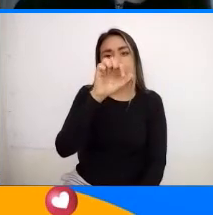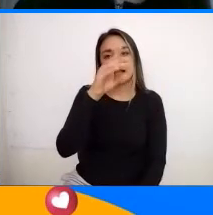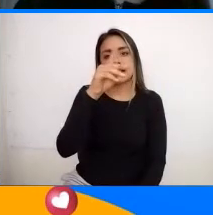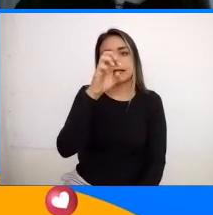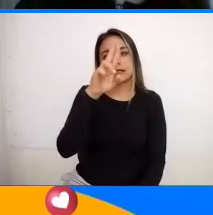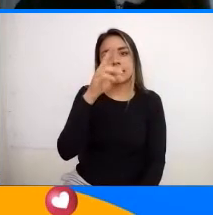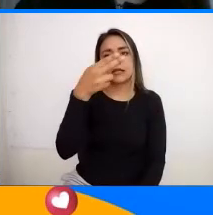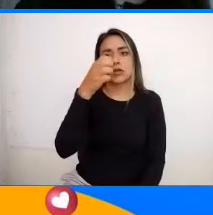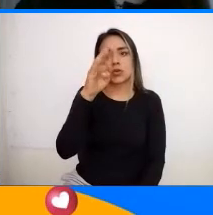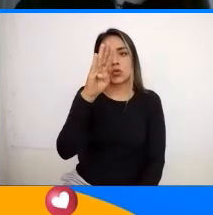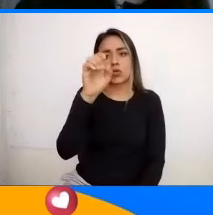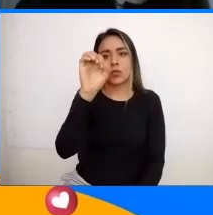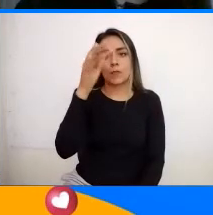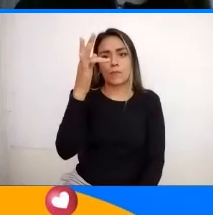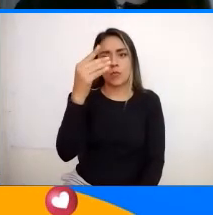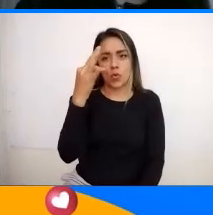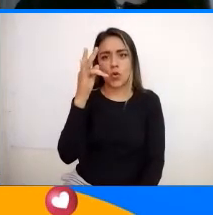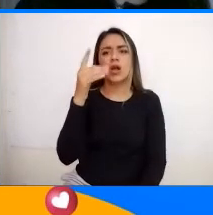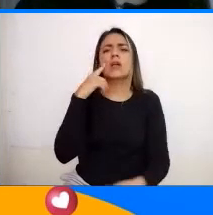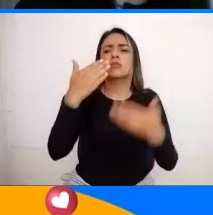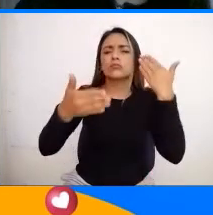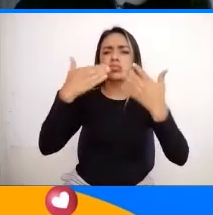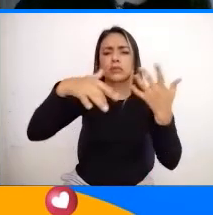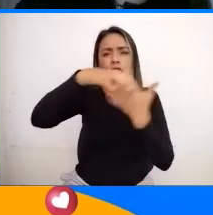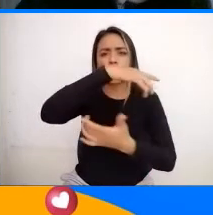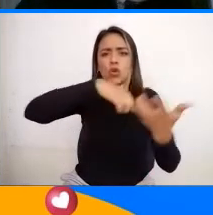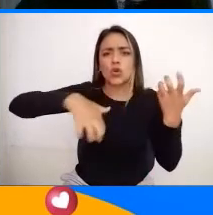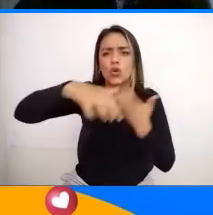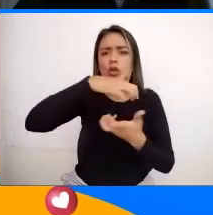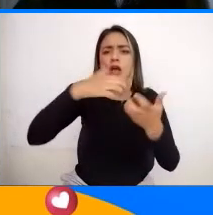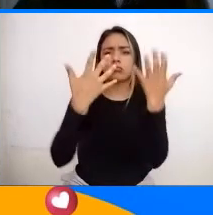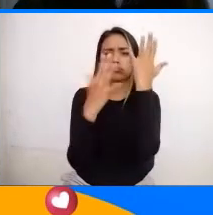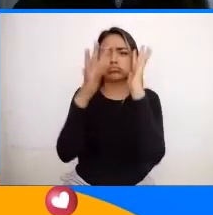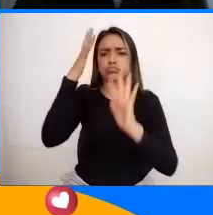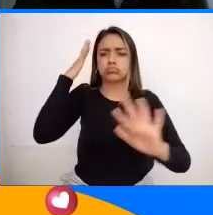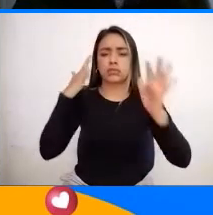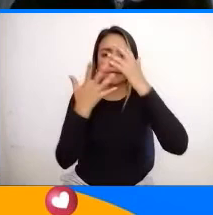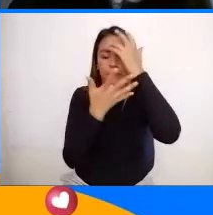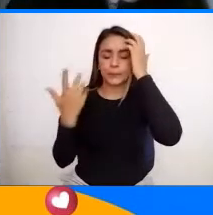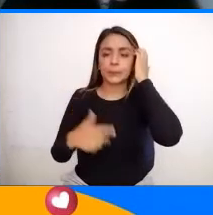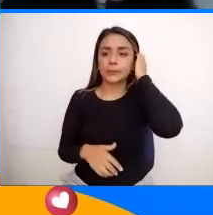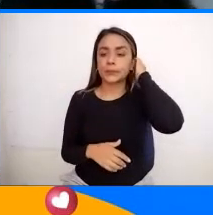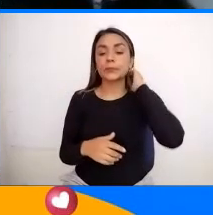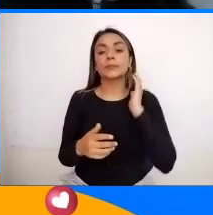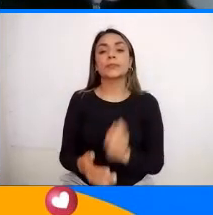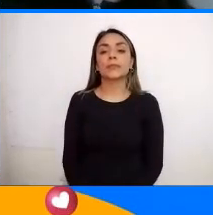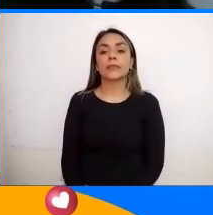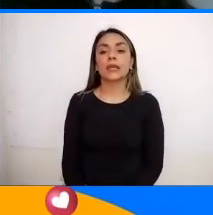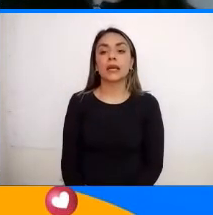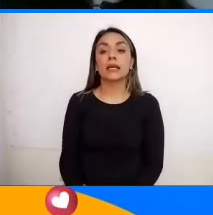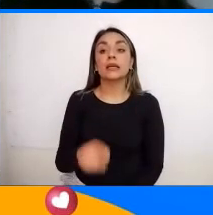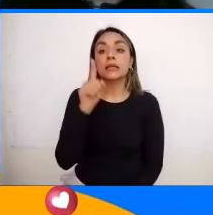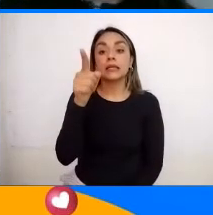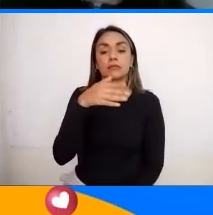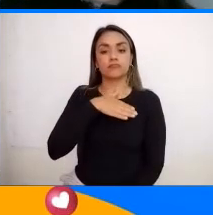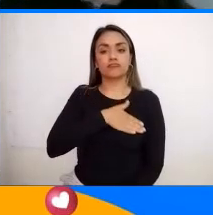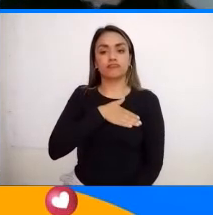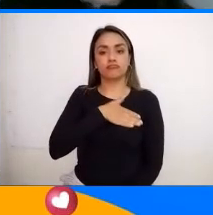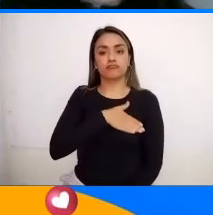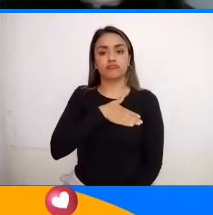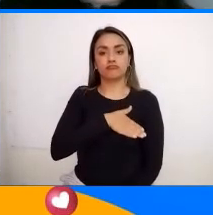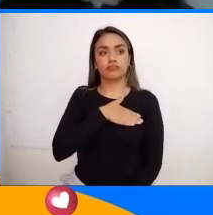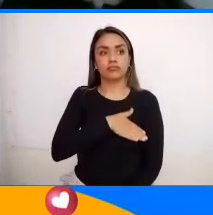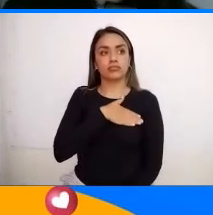geografía De geología De minerología ¿Listo? Y nuestro Querido Simón Bolívar También